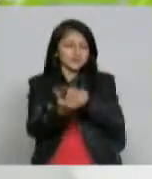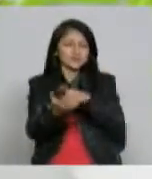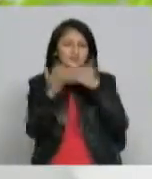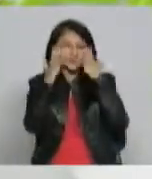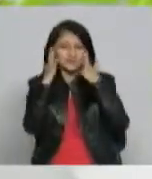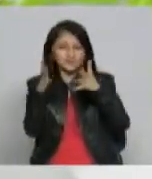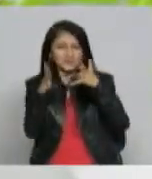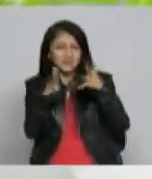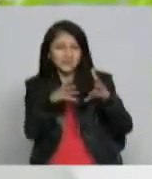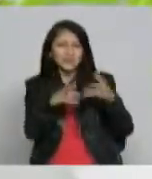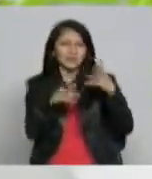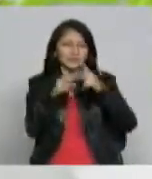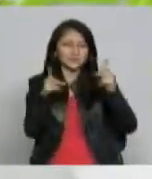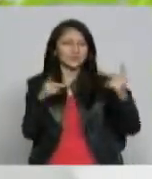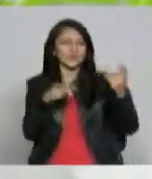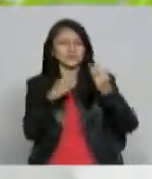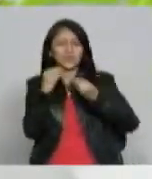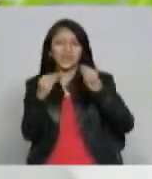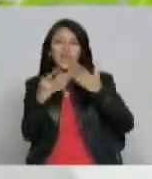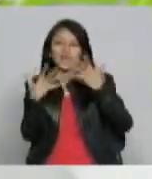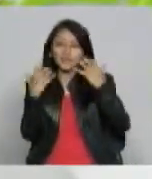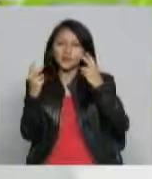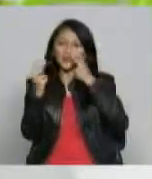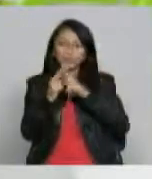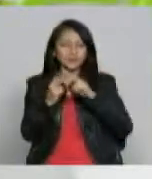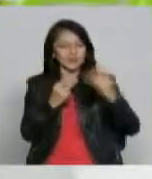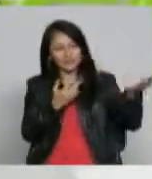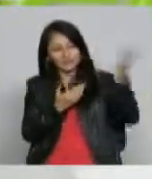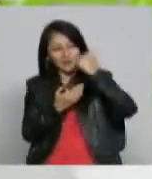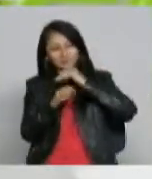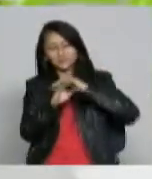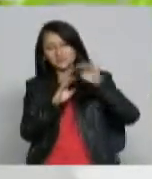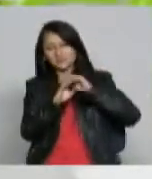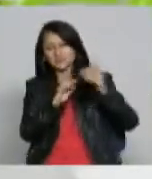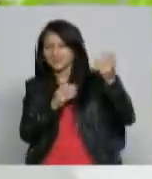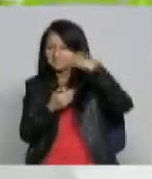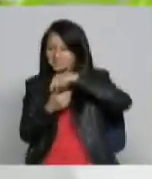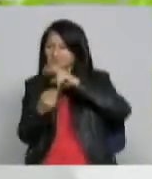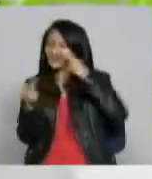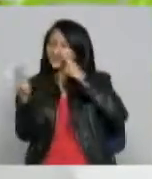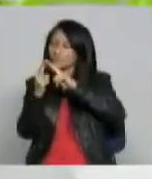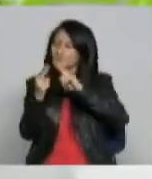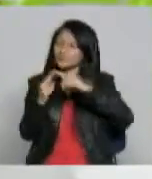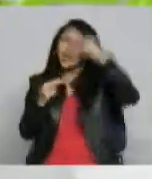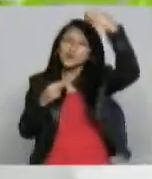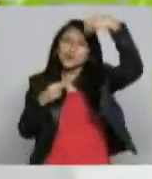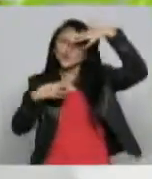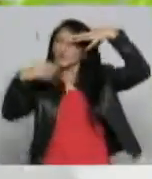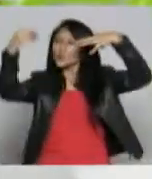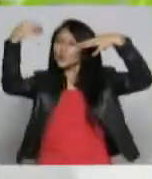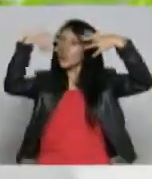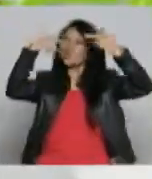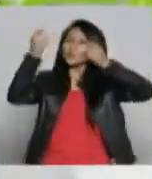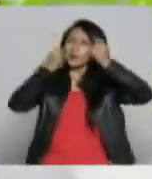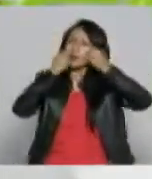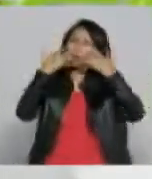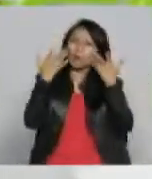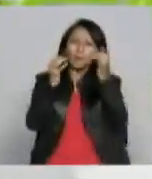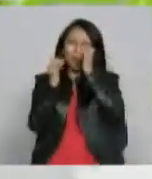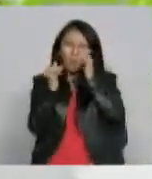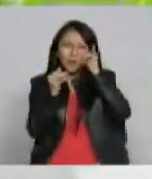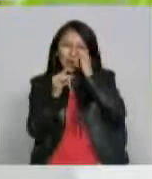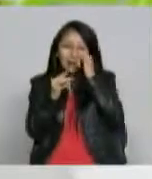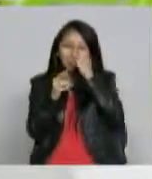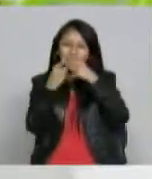donde conocen los estudios donde prácticamente le damos unos talleres sobre iluminación sobre manejo de cámara manejo de